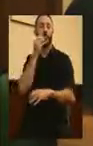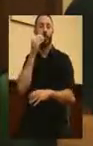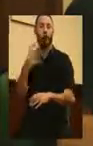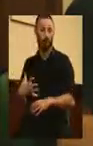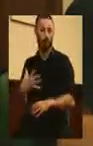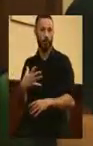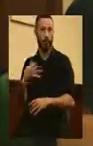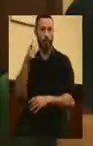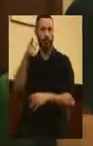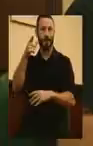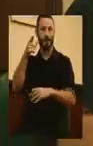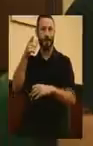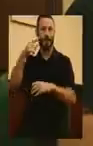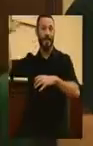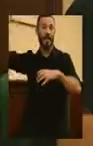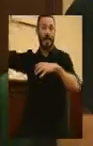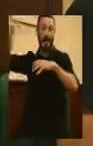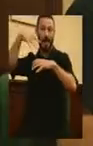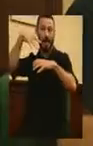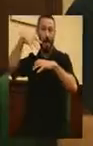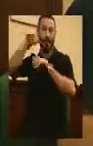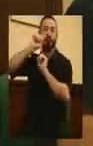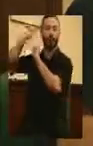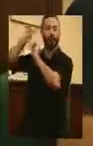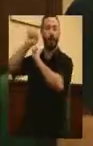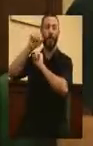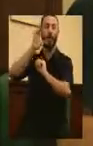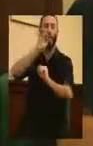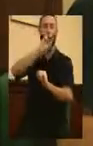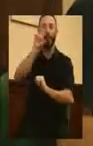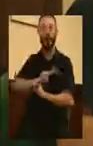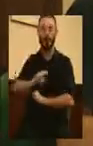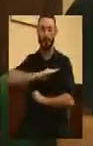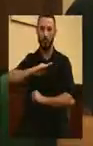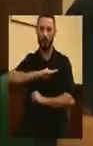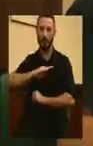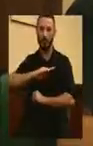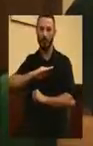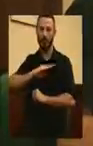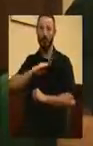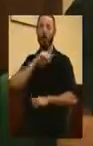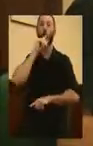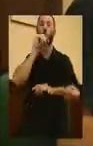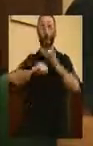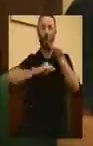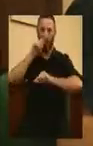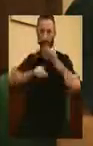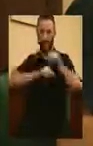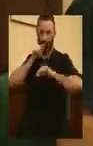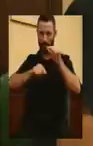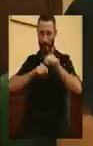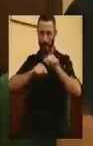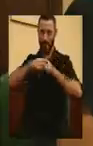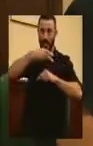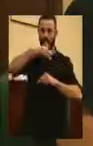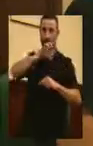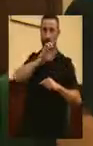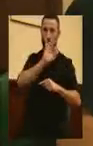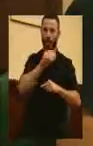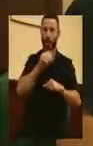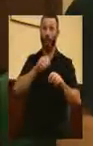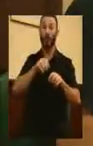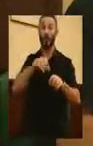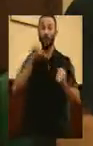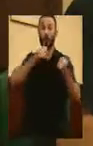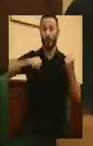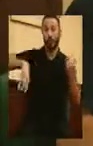es un contaminante secundario producido por la reacción entre la luz solar y el dióxido de nitrógeno y los hidrocarburos emitidos por los